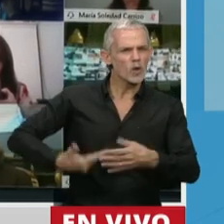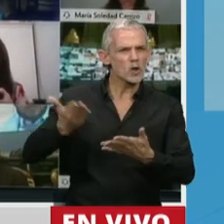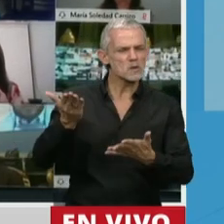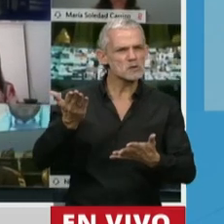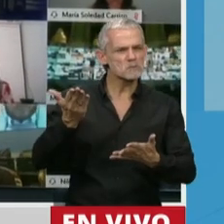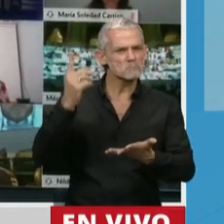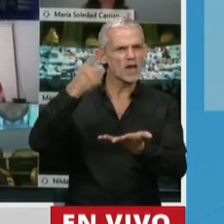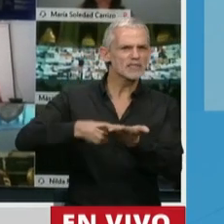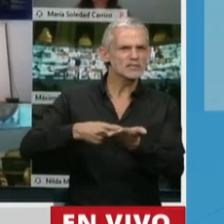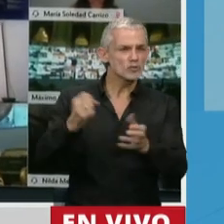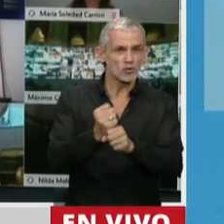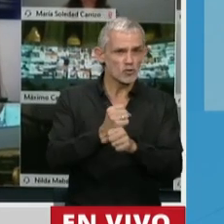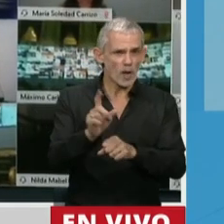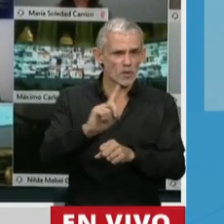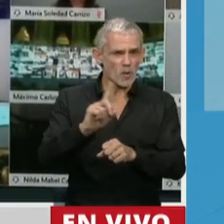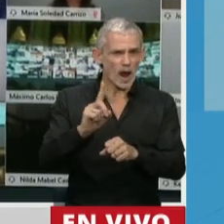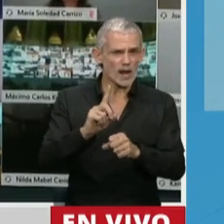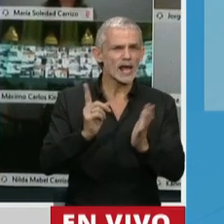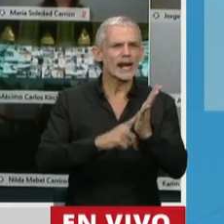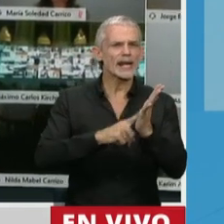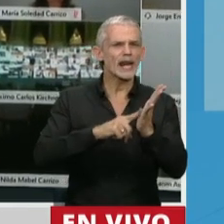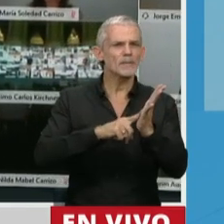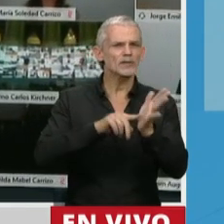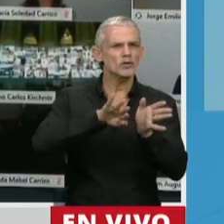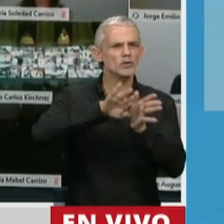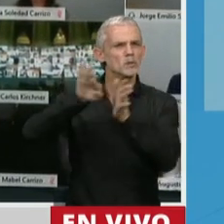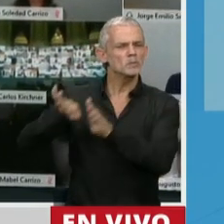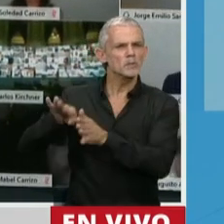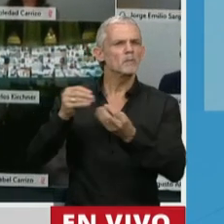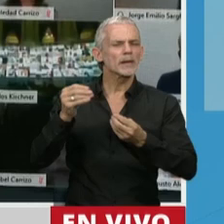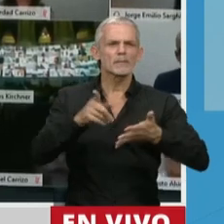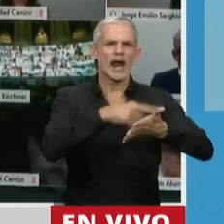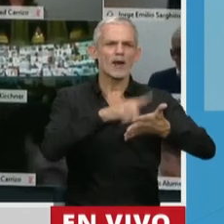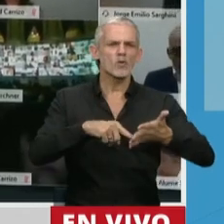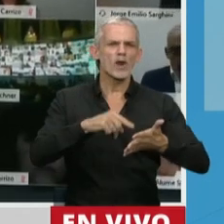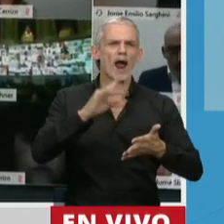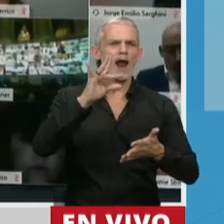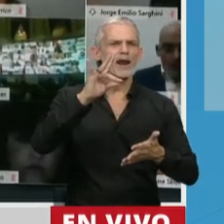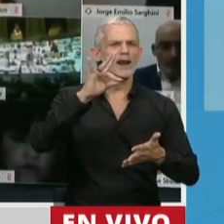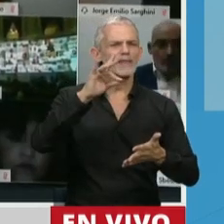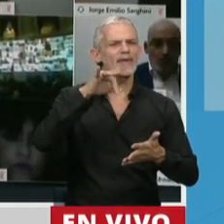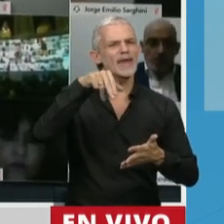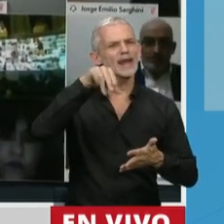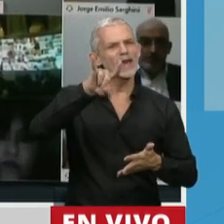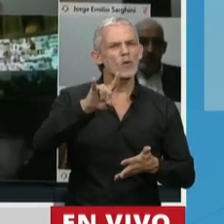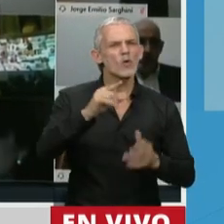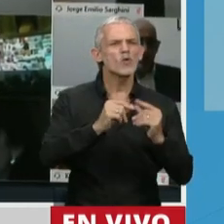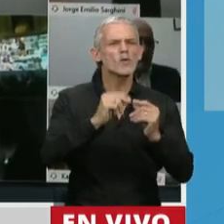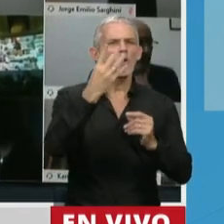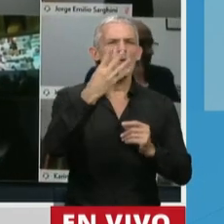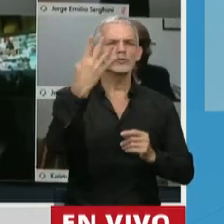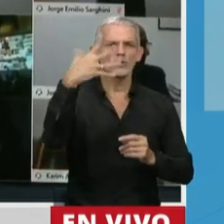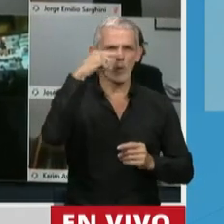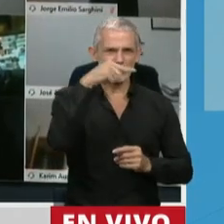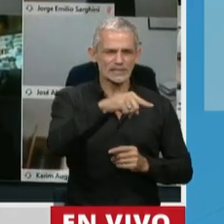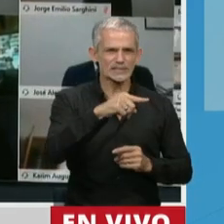decidido no aprobar el apartamiento del reglamento para derogar el decreto 457 que le dio